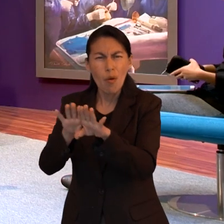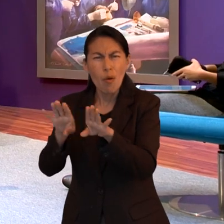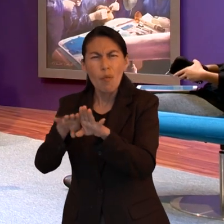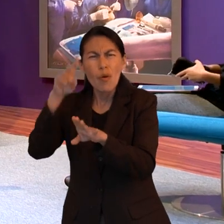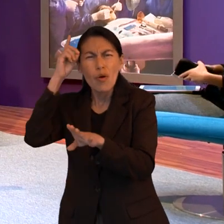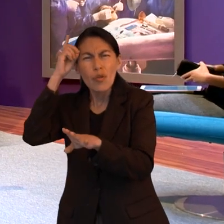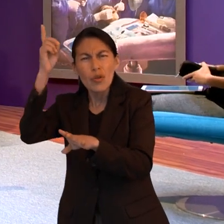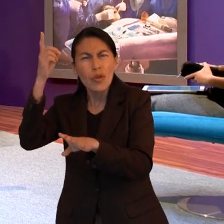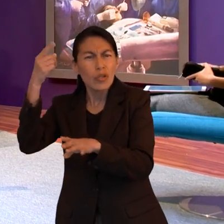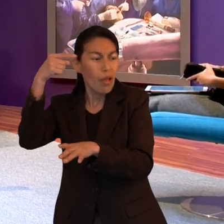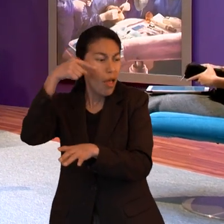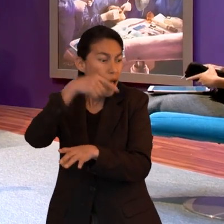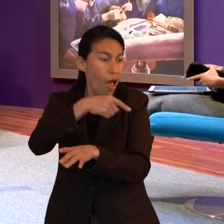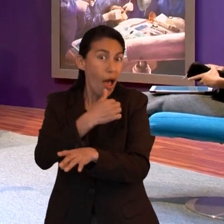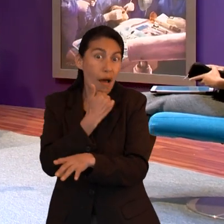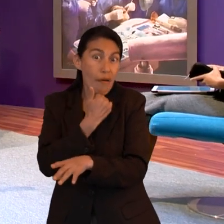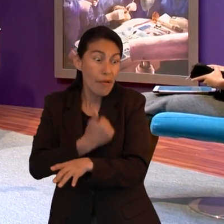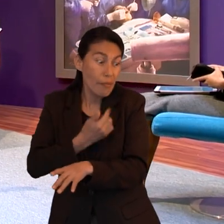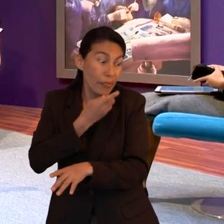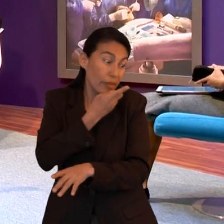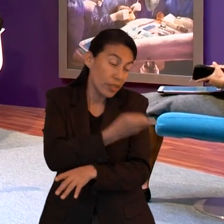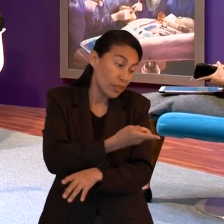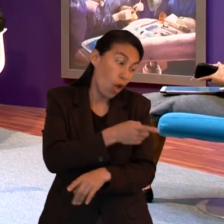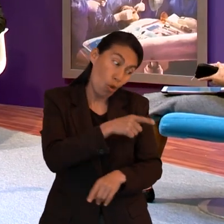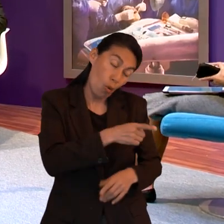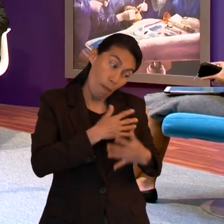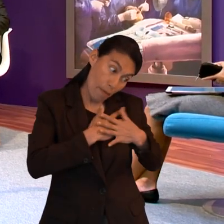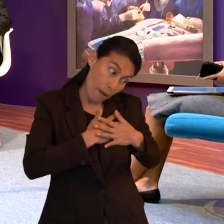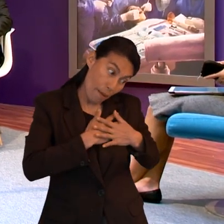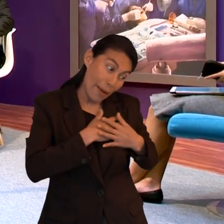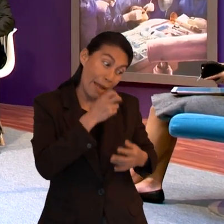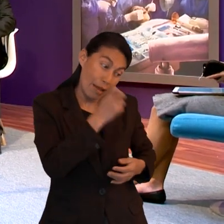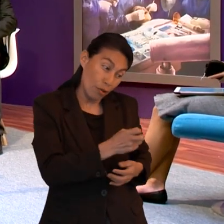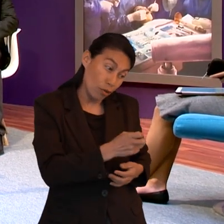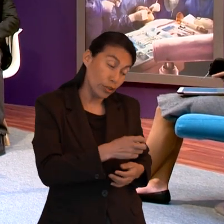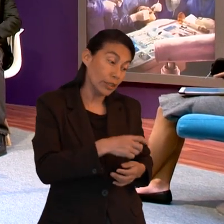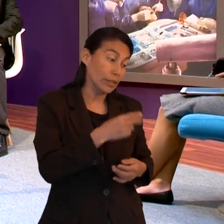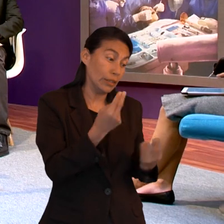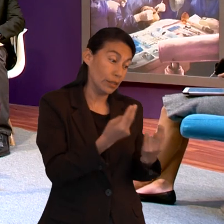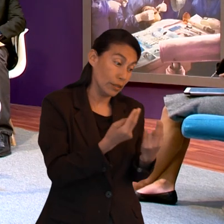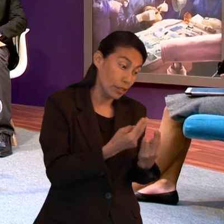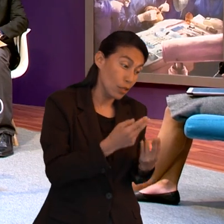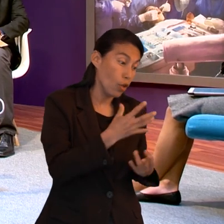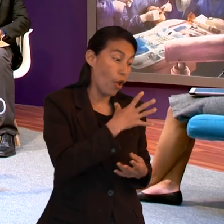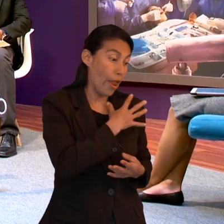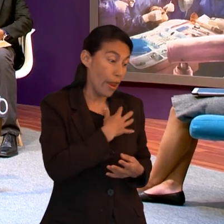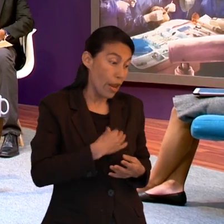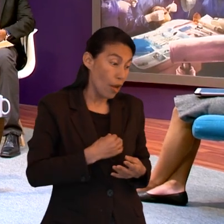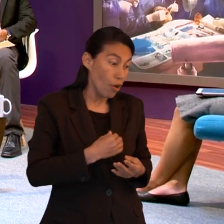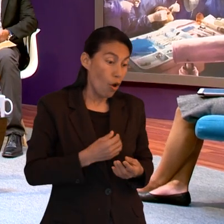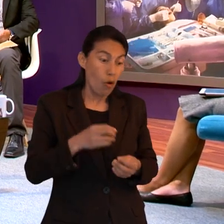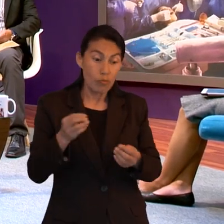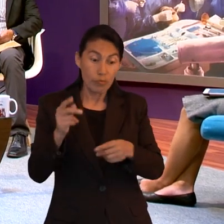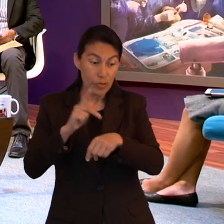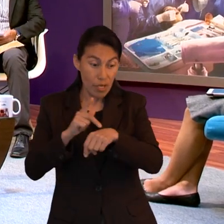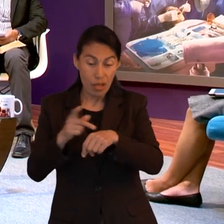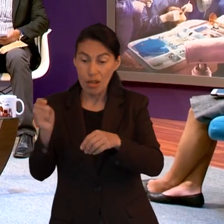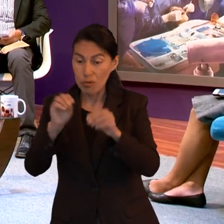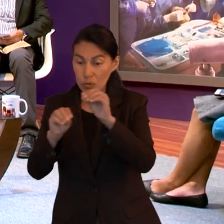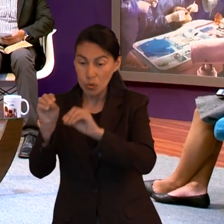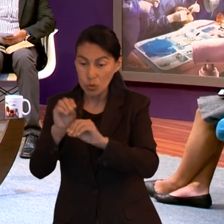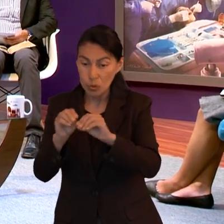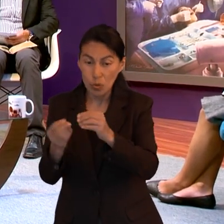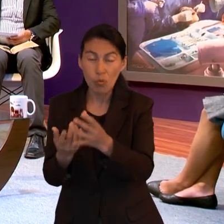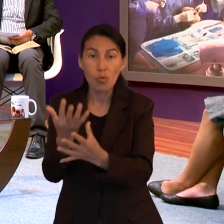necesito que por tu fe muestra de tu amor y dice a mí, me des a tu hijo. Entonces vemos